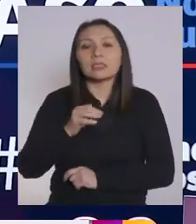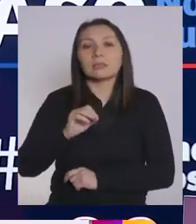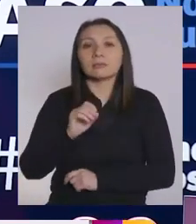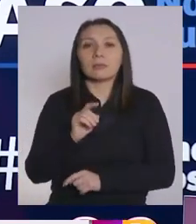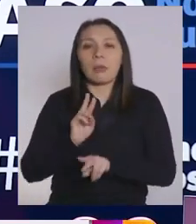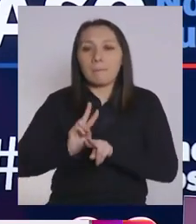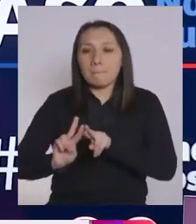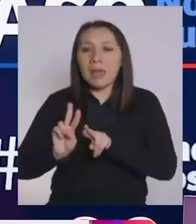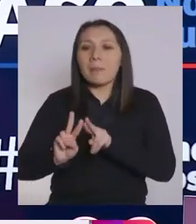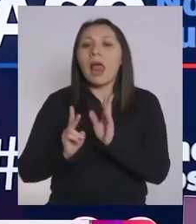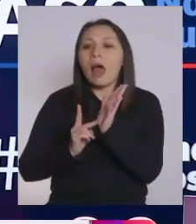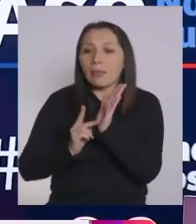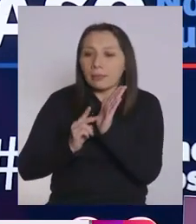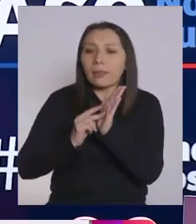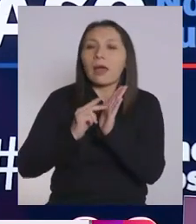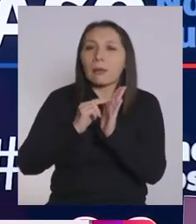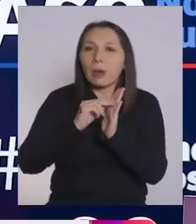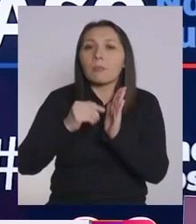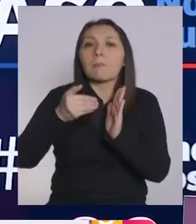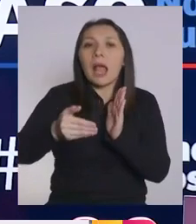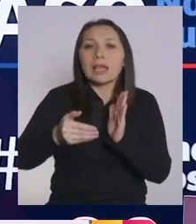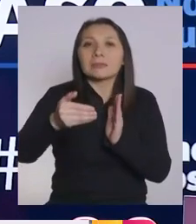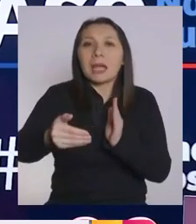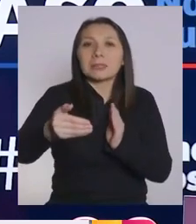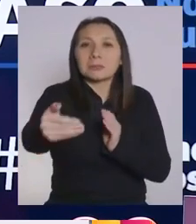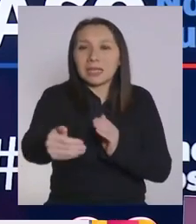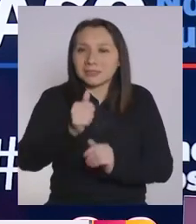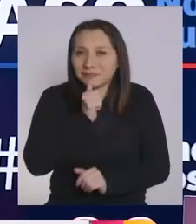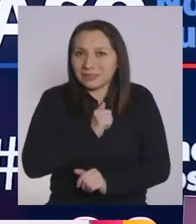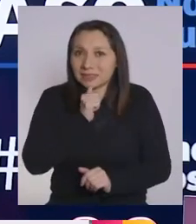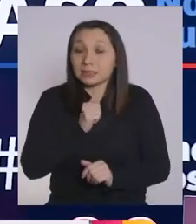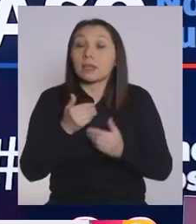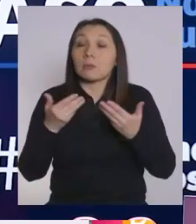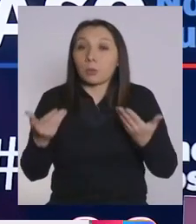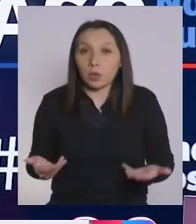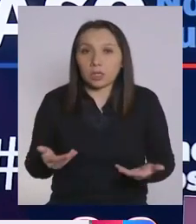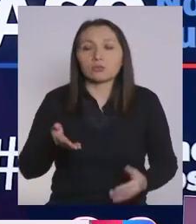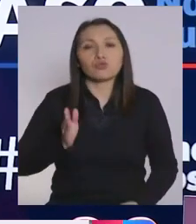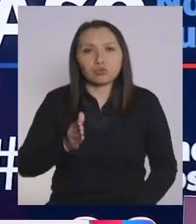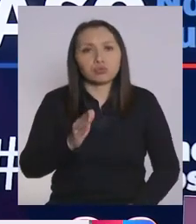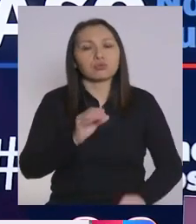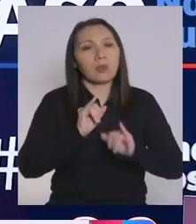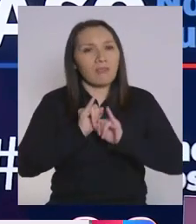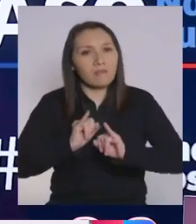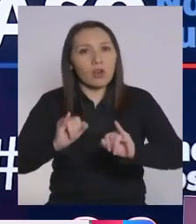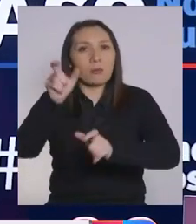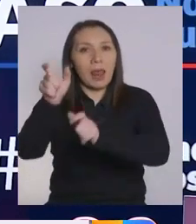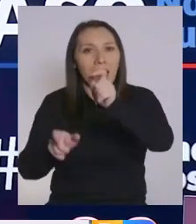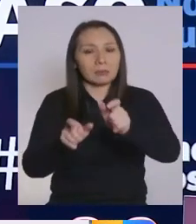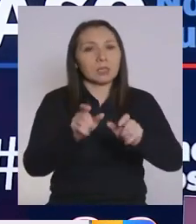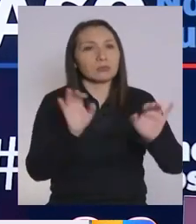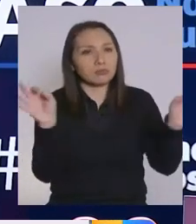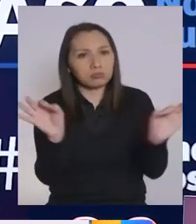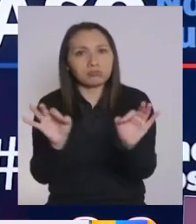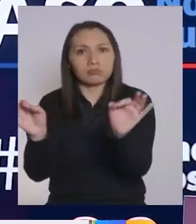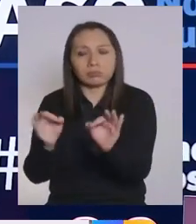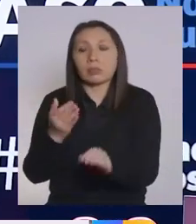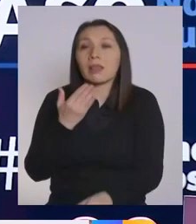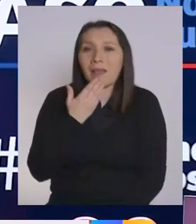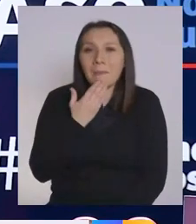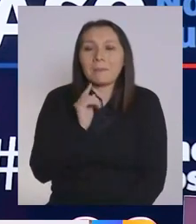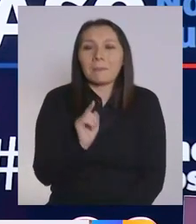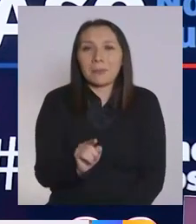justamente prepararnos todavía para pasos siguientes. Por lo tanto, vamos a seguir comunicando a la gente, vamos a seguir también con